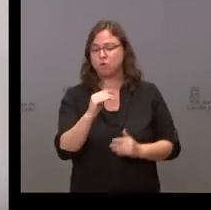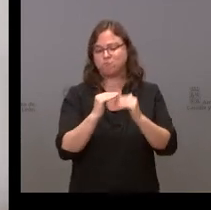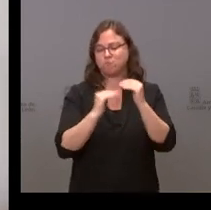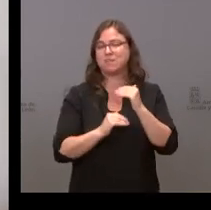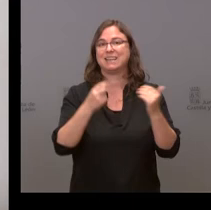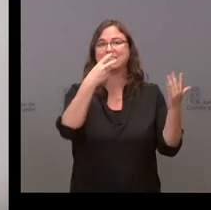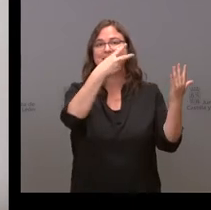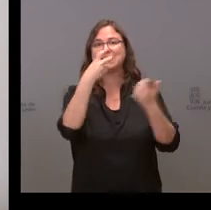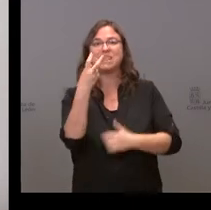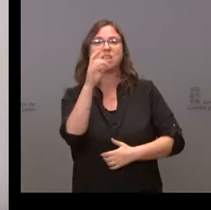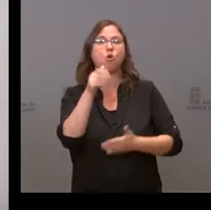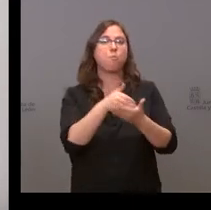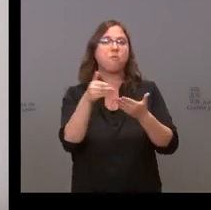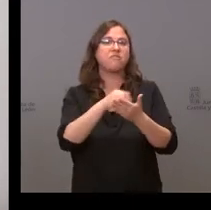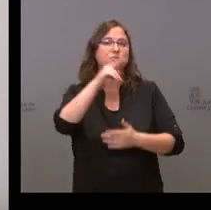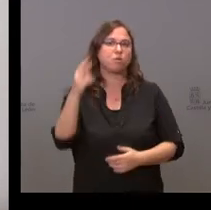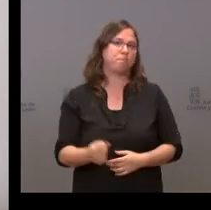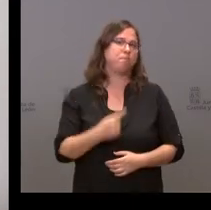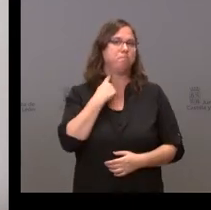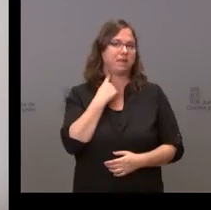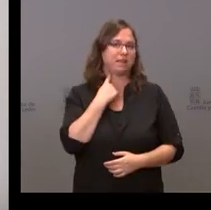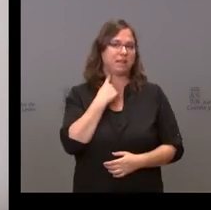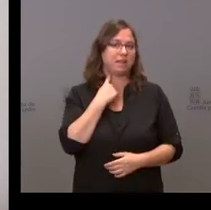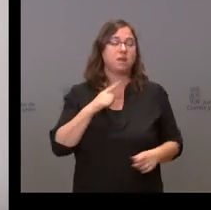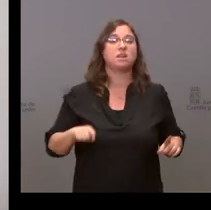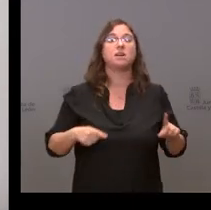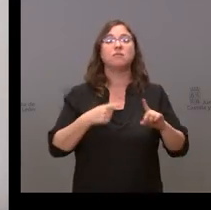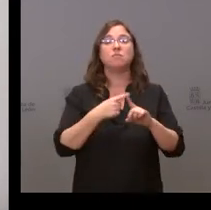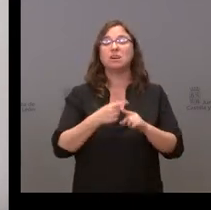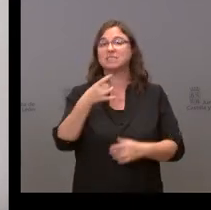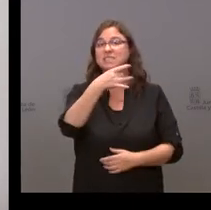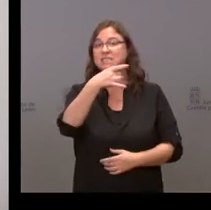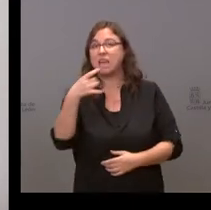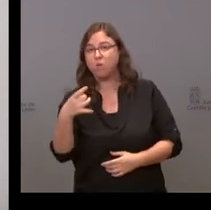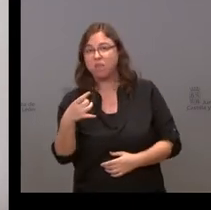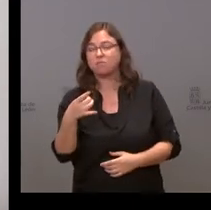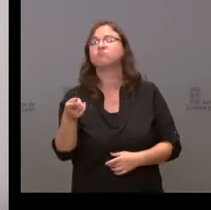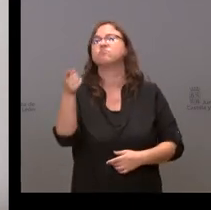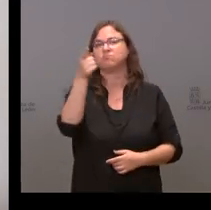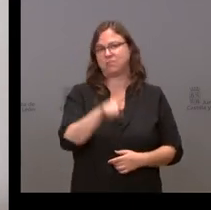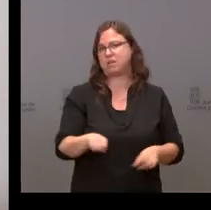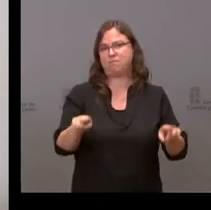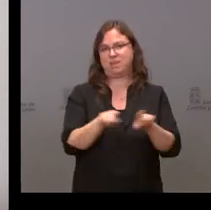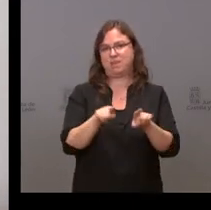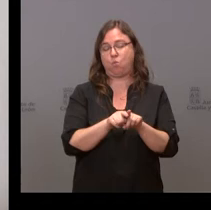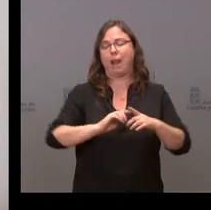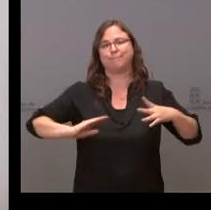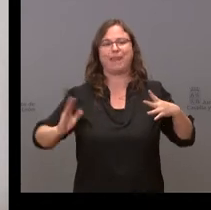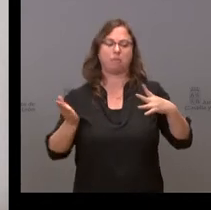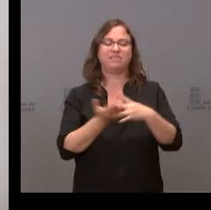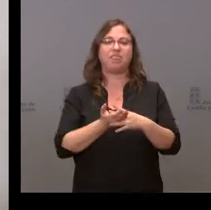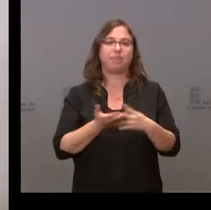millones de euros perdemos. Y del nivel de endeudamiento, pues también se nos reduce a la mitad.